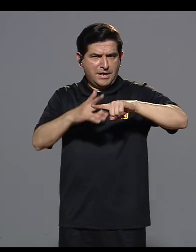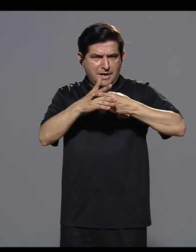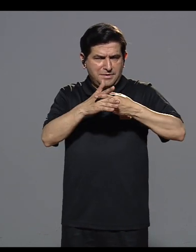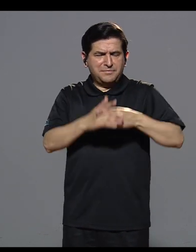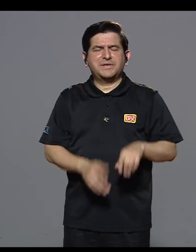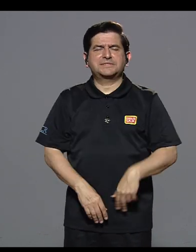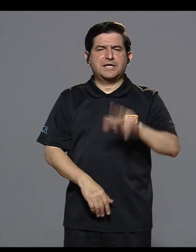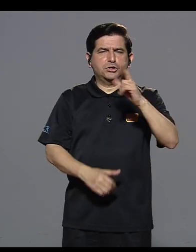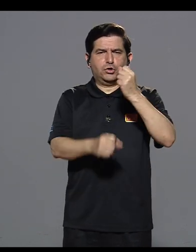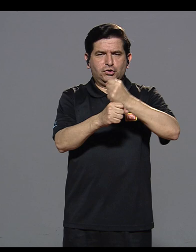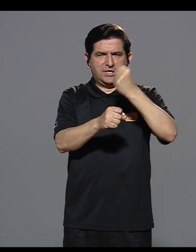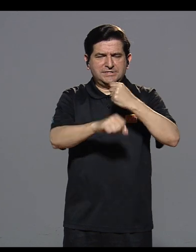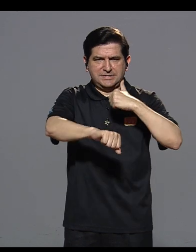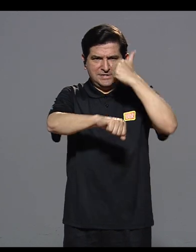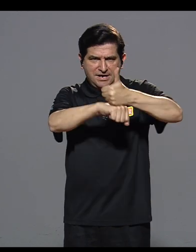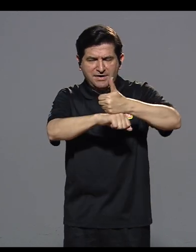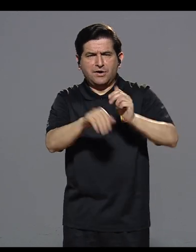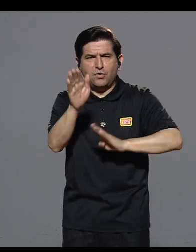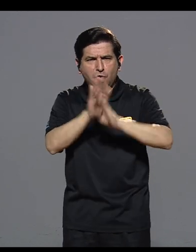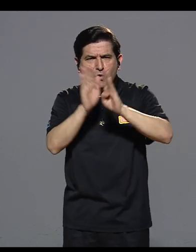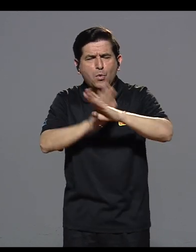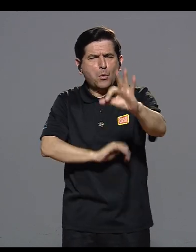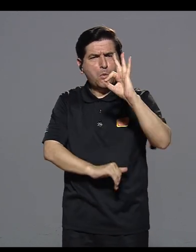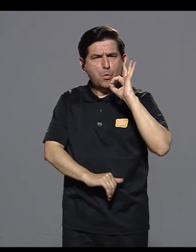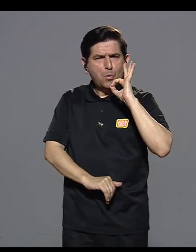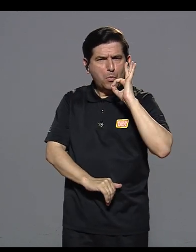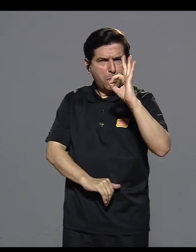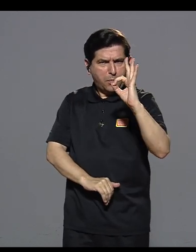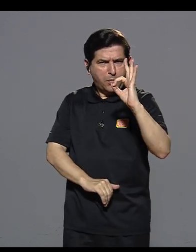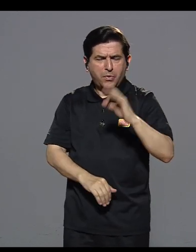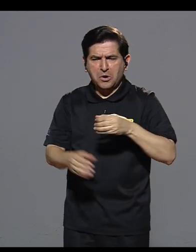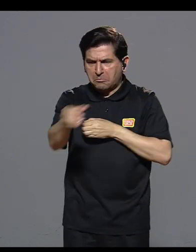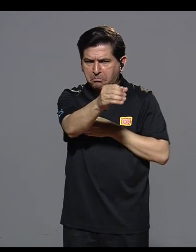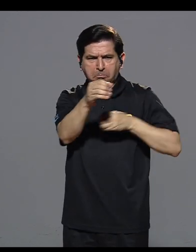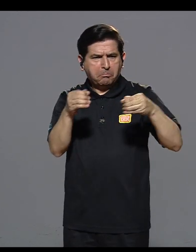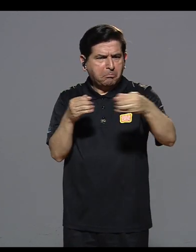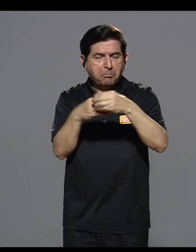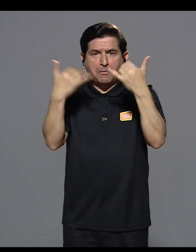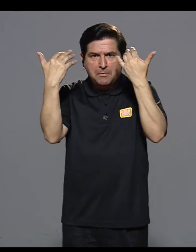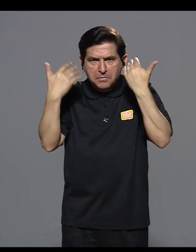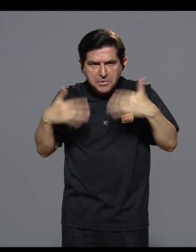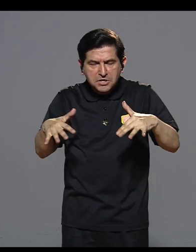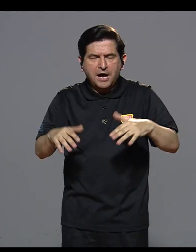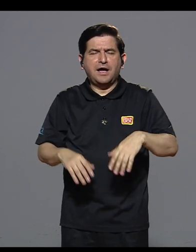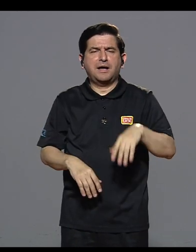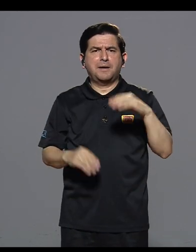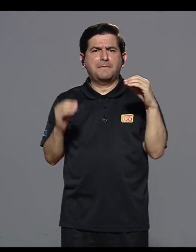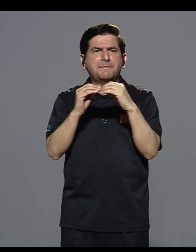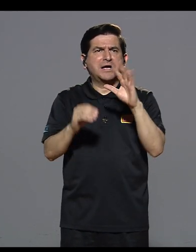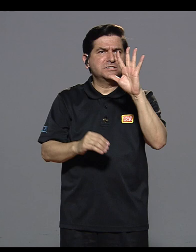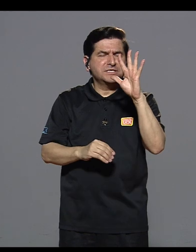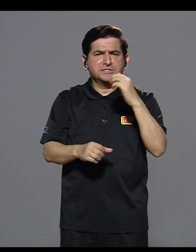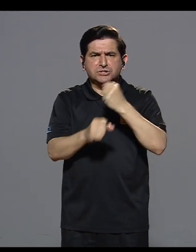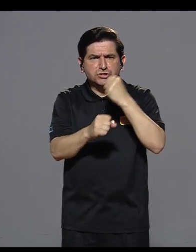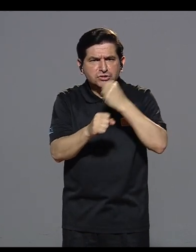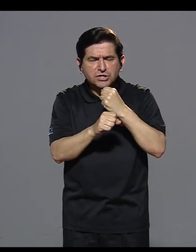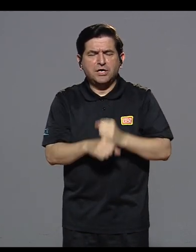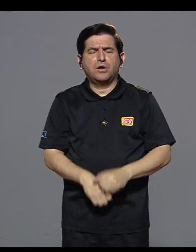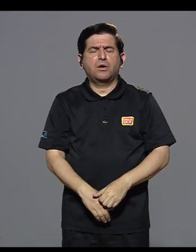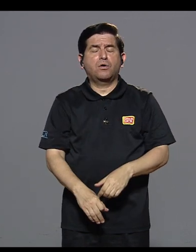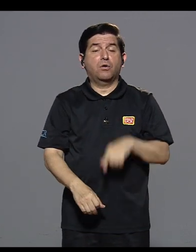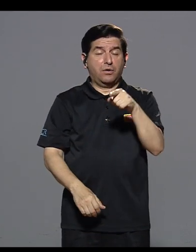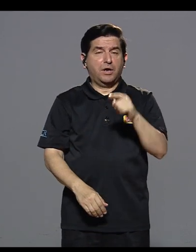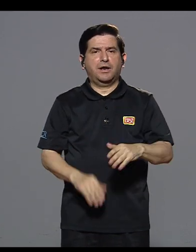Con Brian empezamos designándole tres tareas. Se logró desarrollar muy bien en la oficina. Ya hace más de